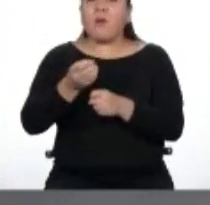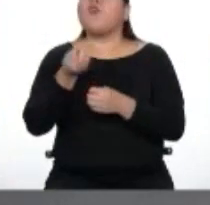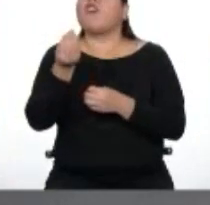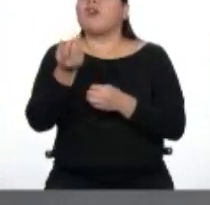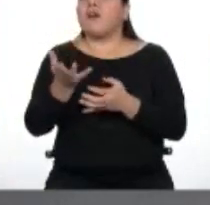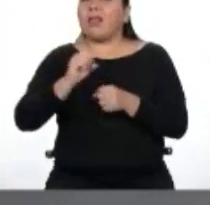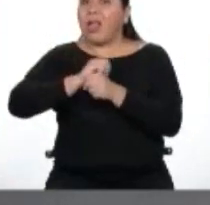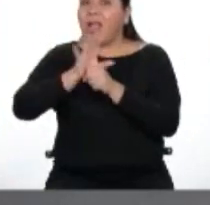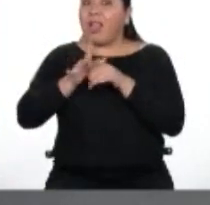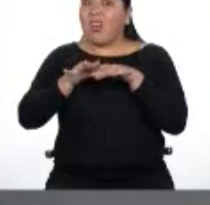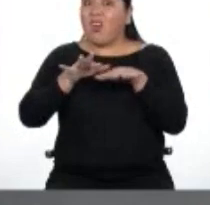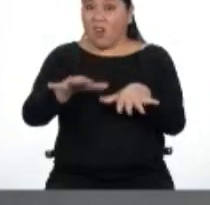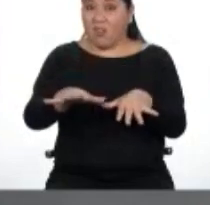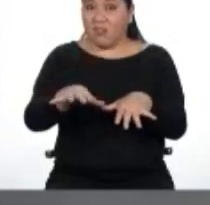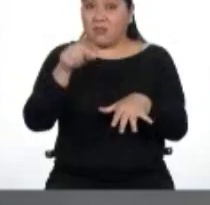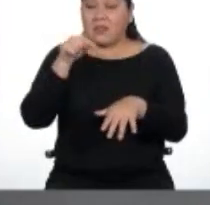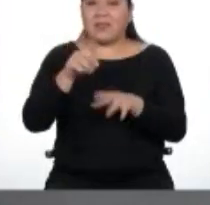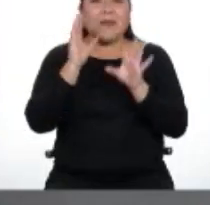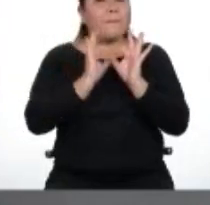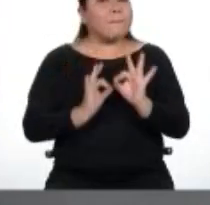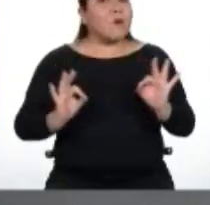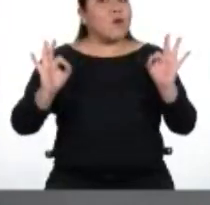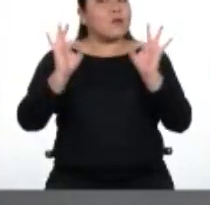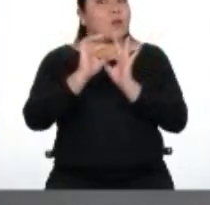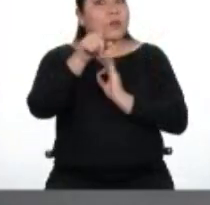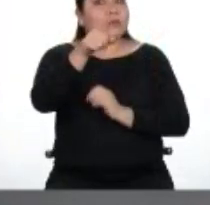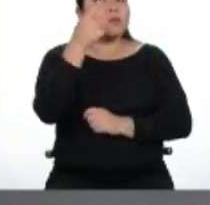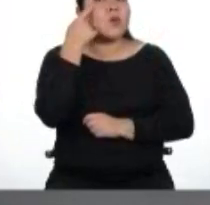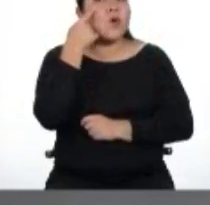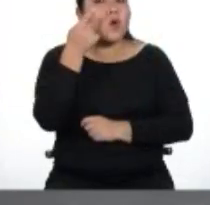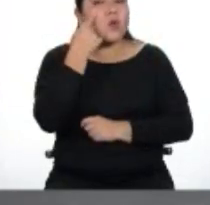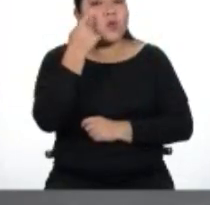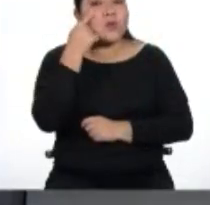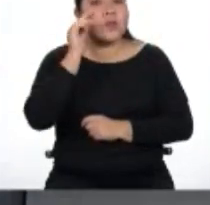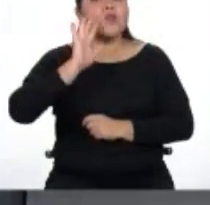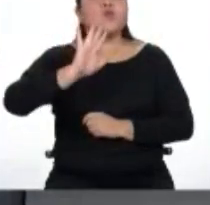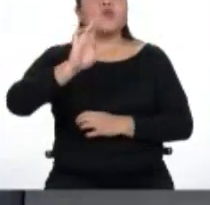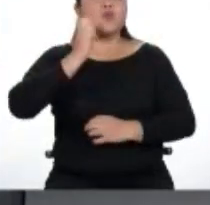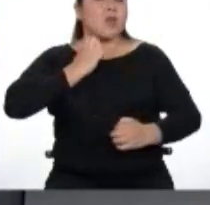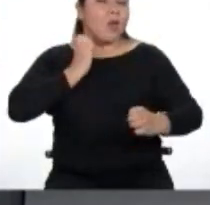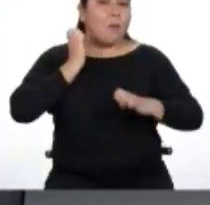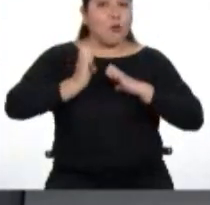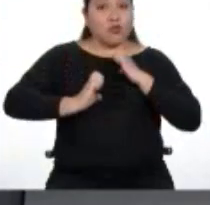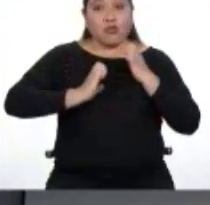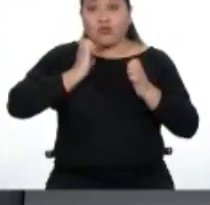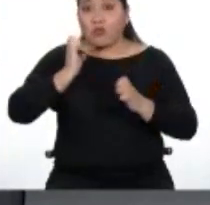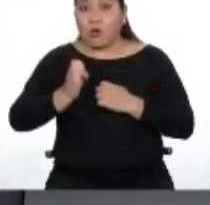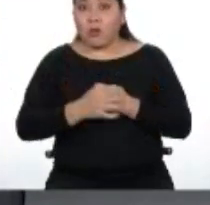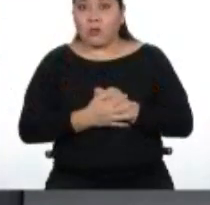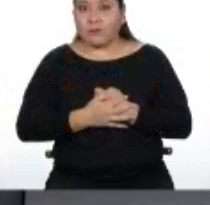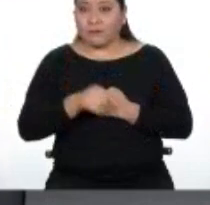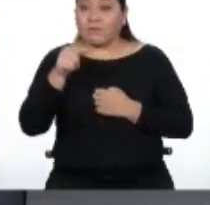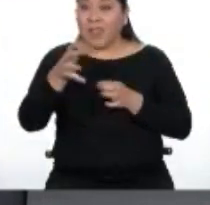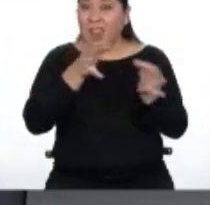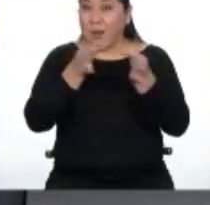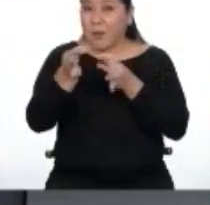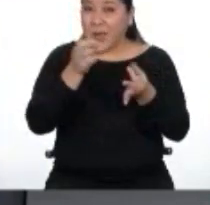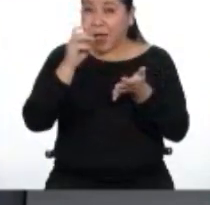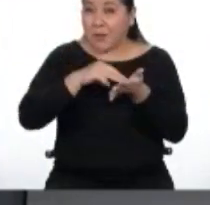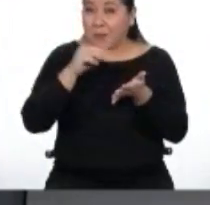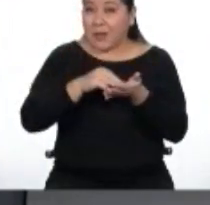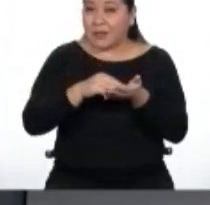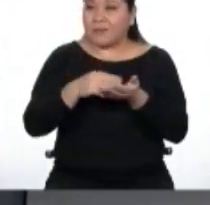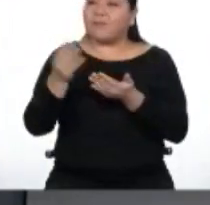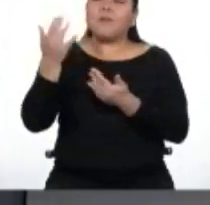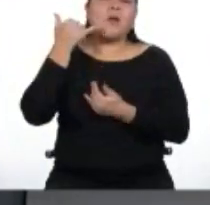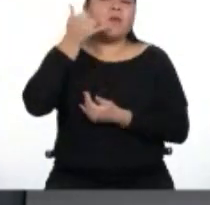importantísimo y crucial que aprendamos a conocer nuestras emociones. Así que para hablar mucho más de ello, ¿qué les parece